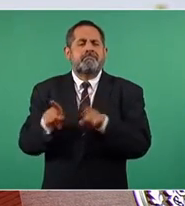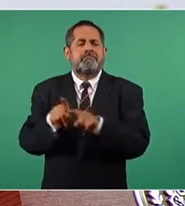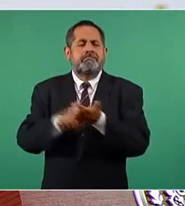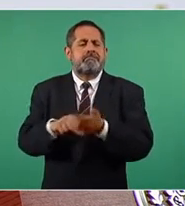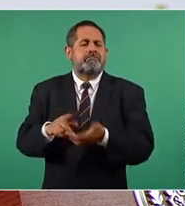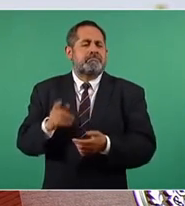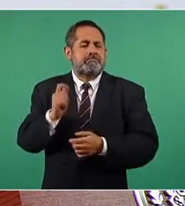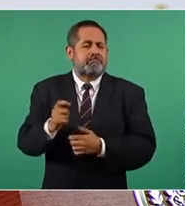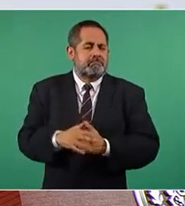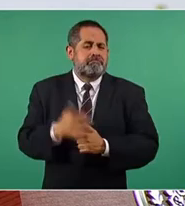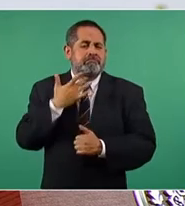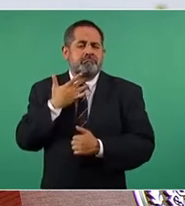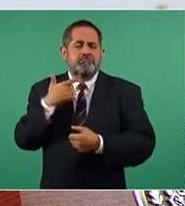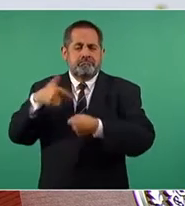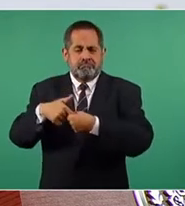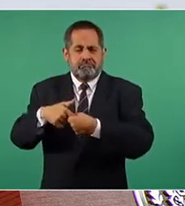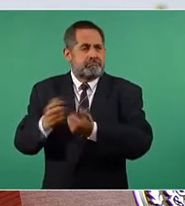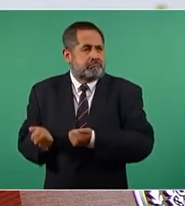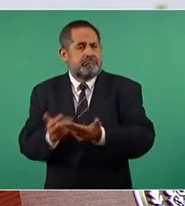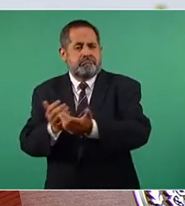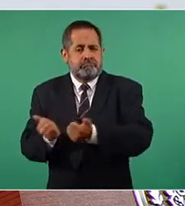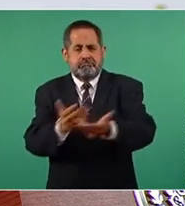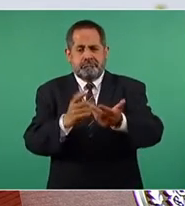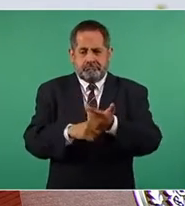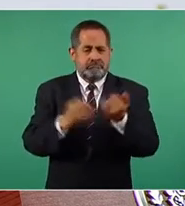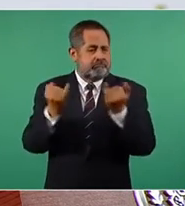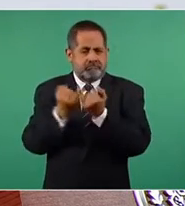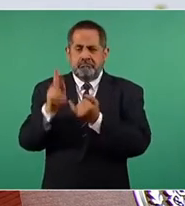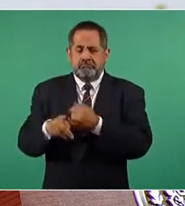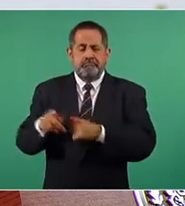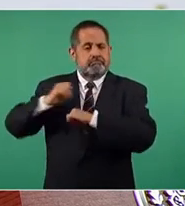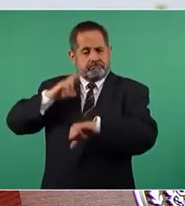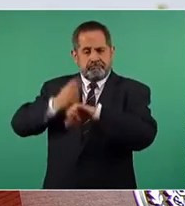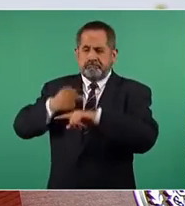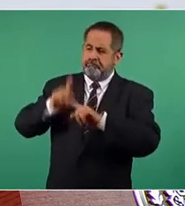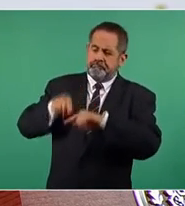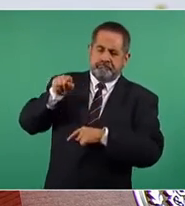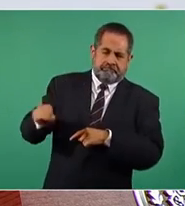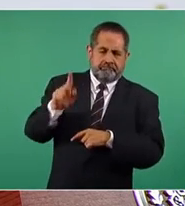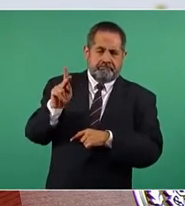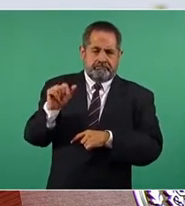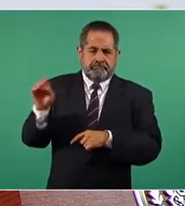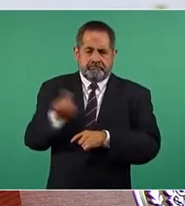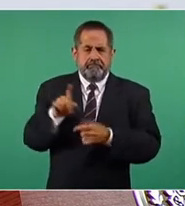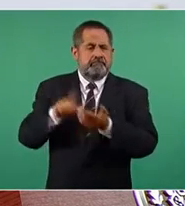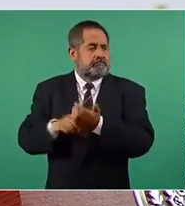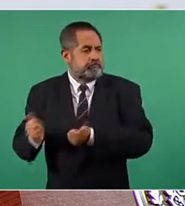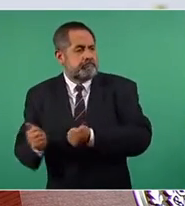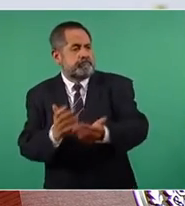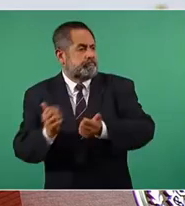gasolina y el diésel, Pemex se va a hacer cargo también de la distribución.